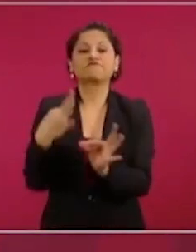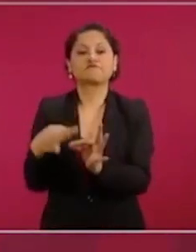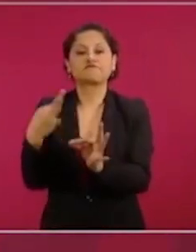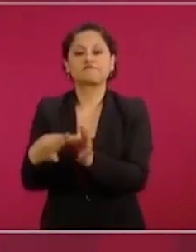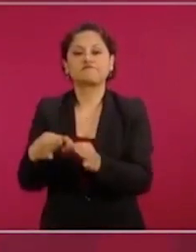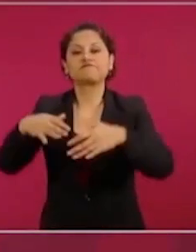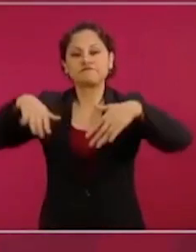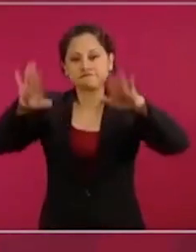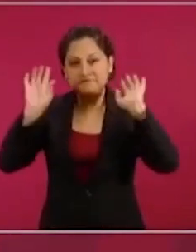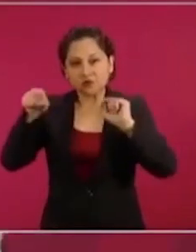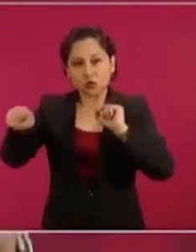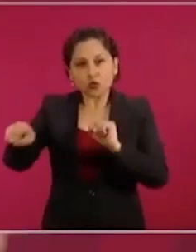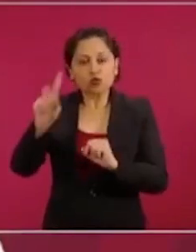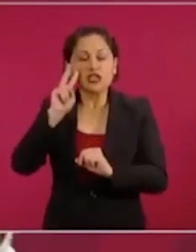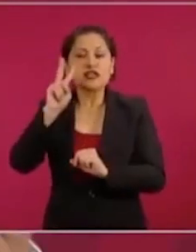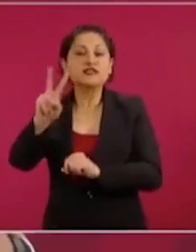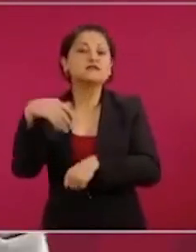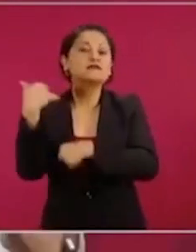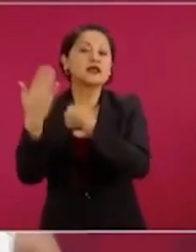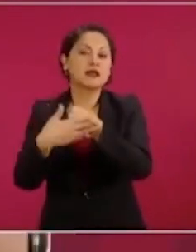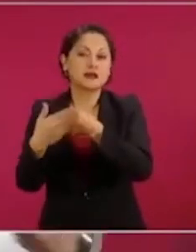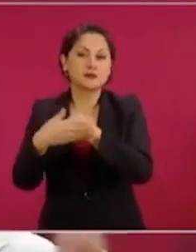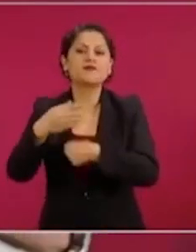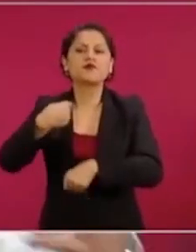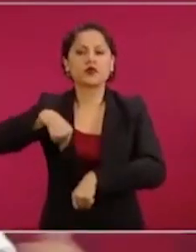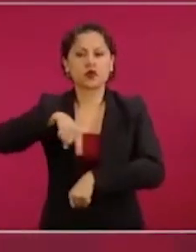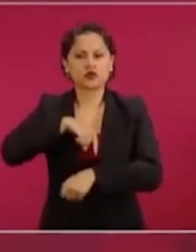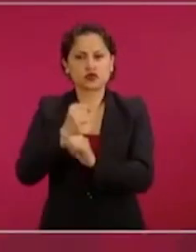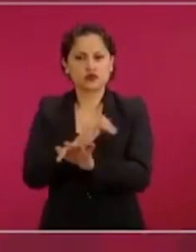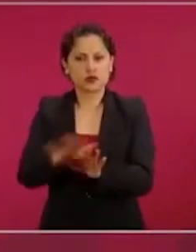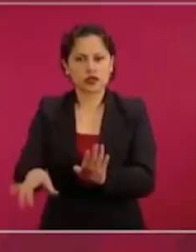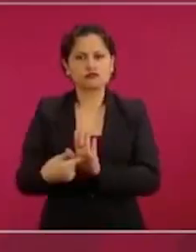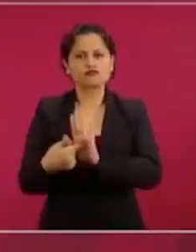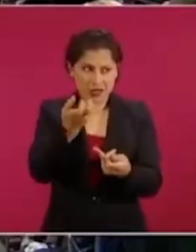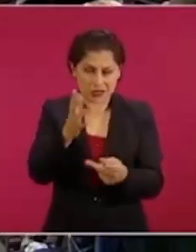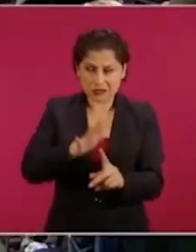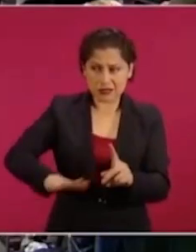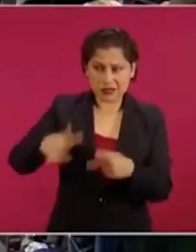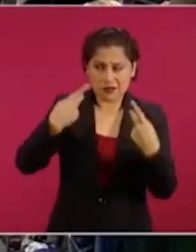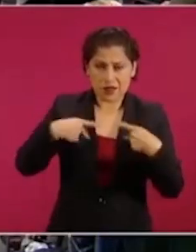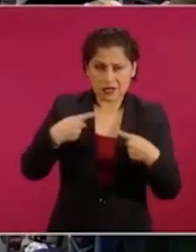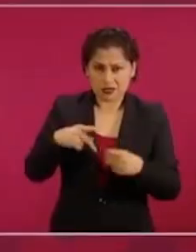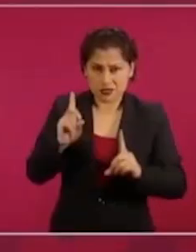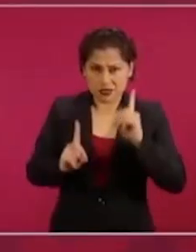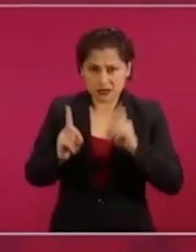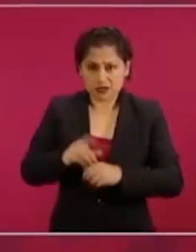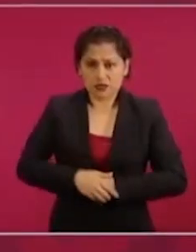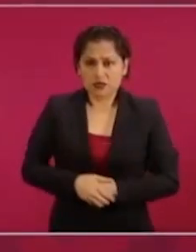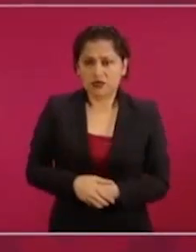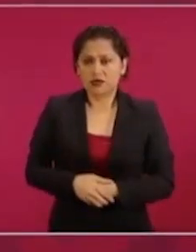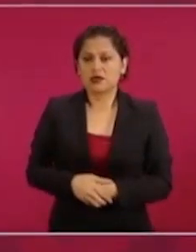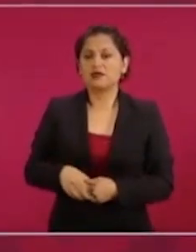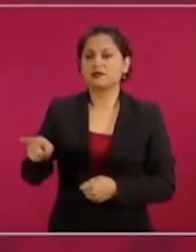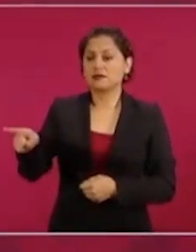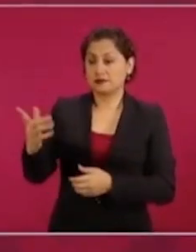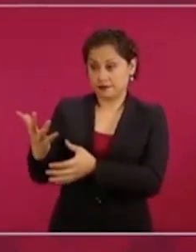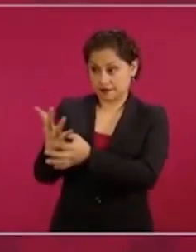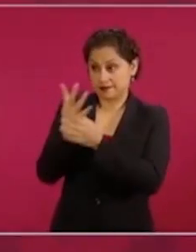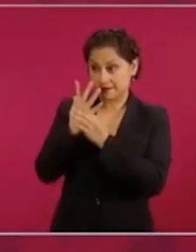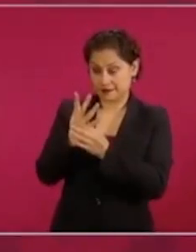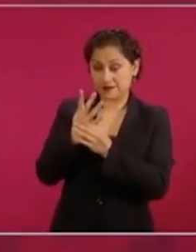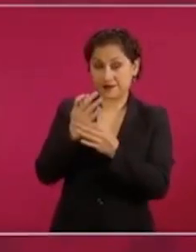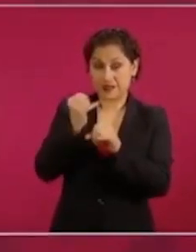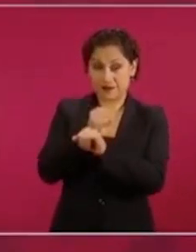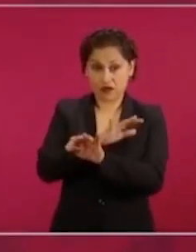a su disponibilidad toda la información, pero que va a estar evolucionando poco a poco. La transparencia es la mejor amiga de la honestidad,